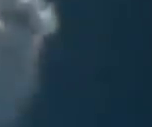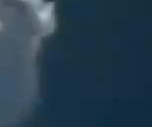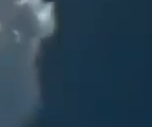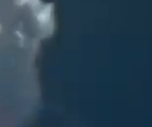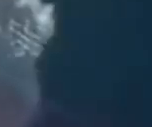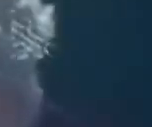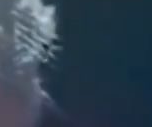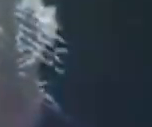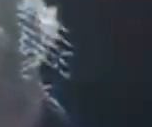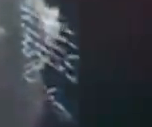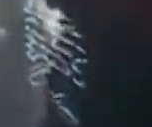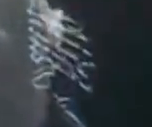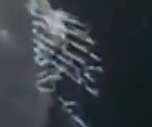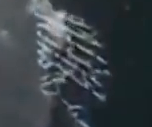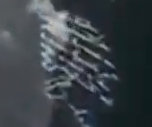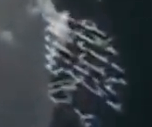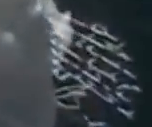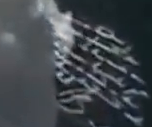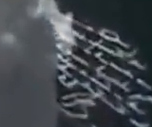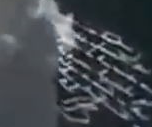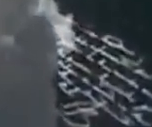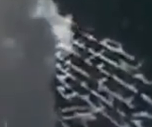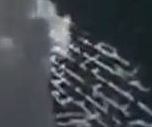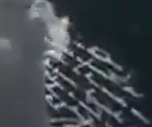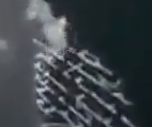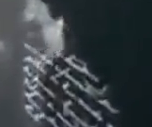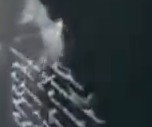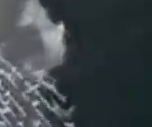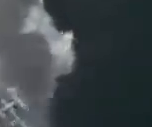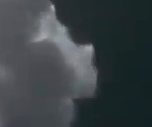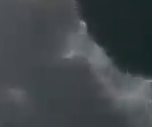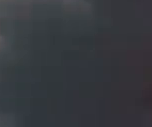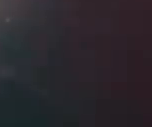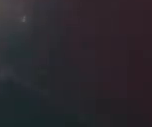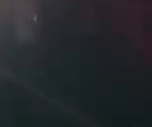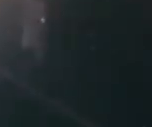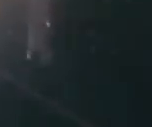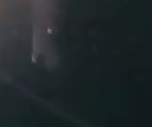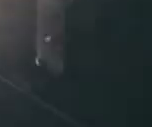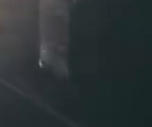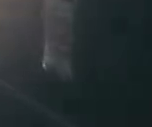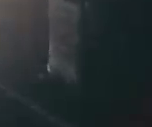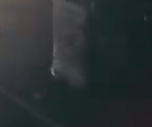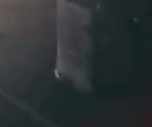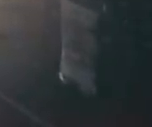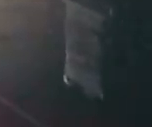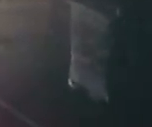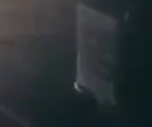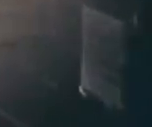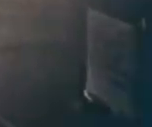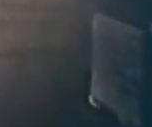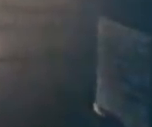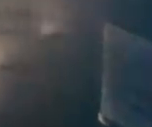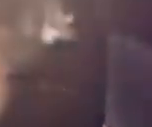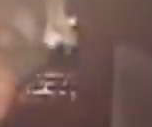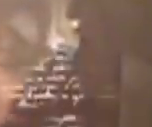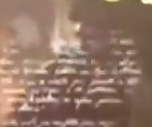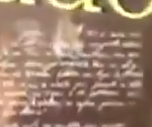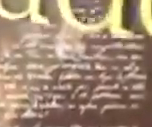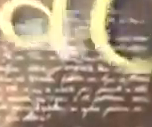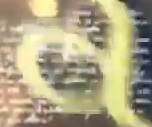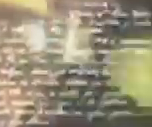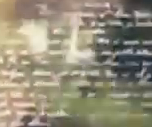junio de 1821 fecha que quedó inmortalizada en nuestra gesta libertadora al